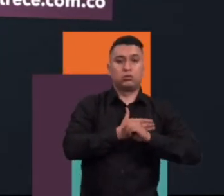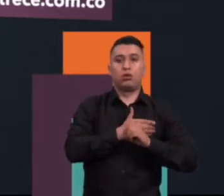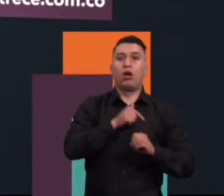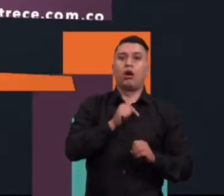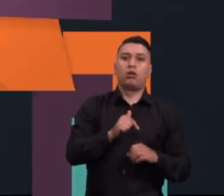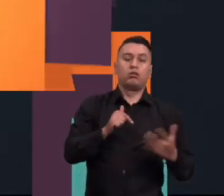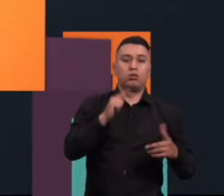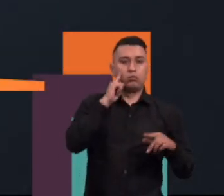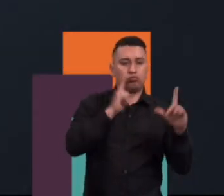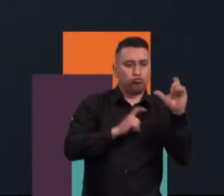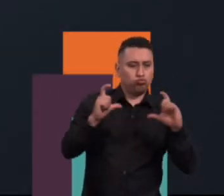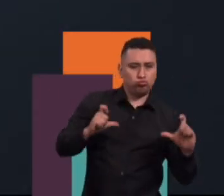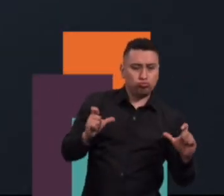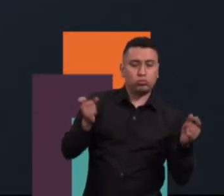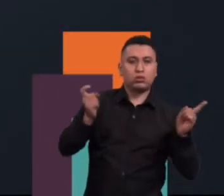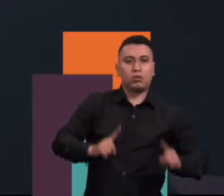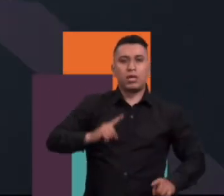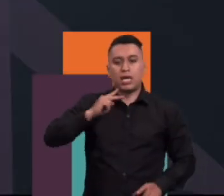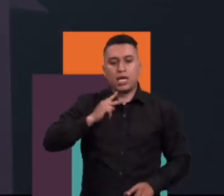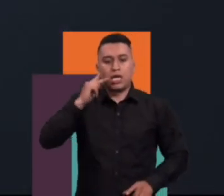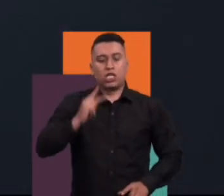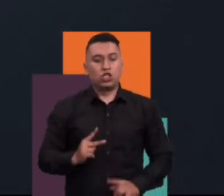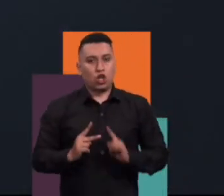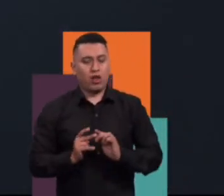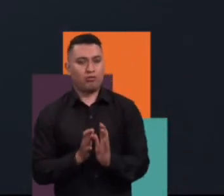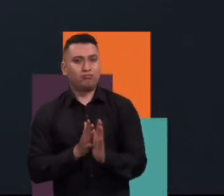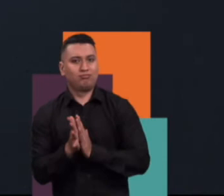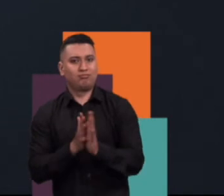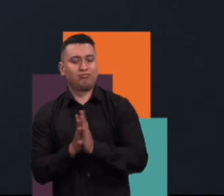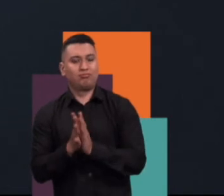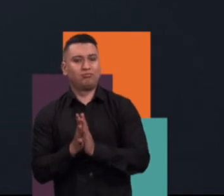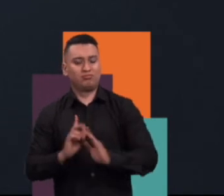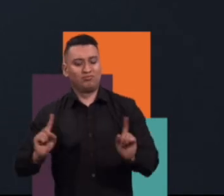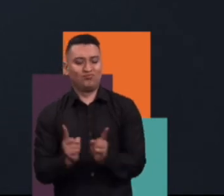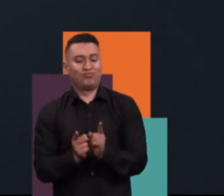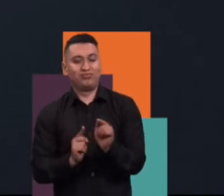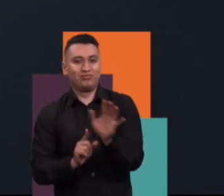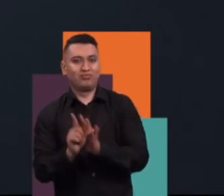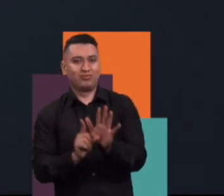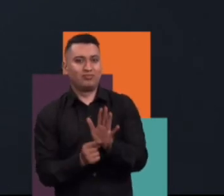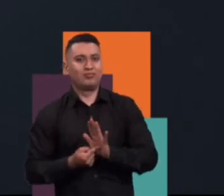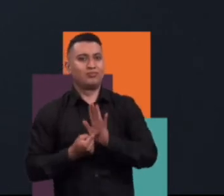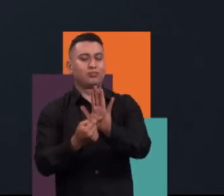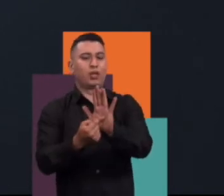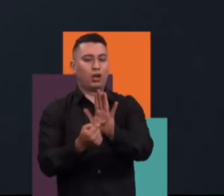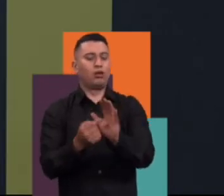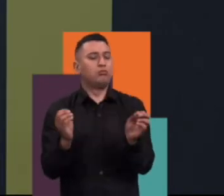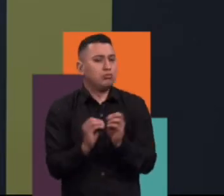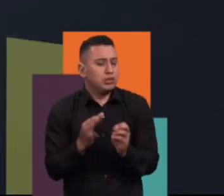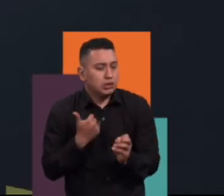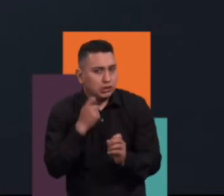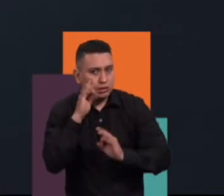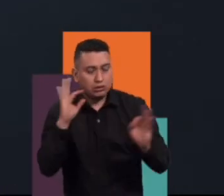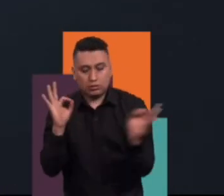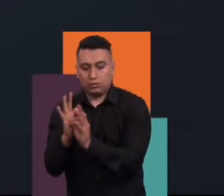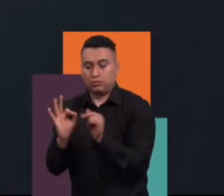fotografía y las micro historias. Pero también me quería un poco hacer un énfasis y es en el tema también del arte.